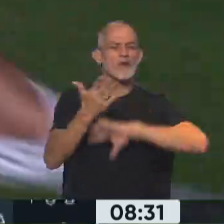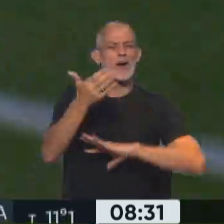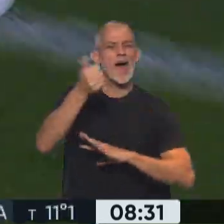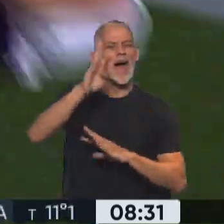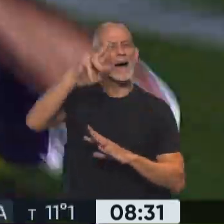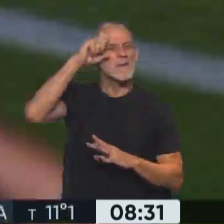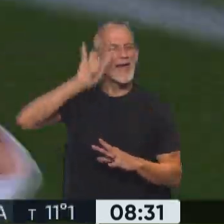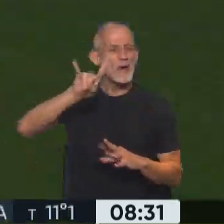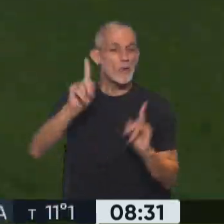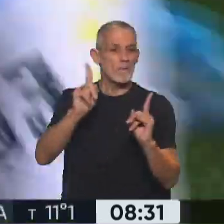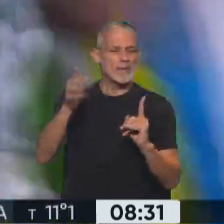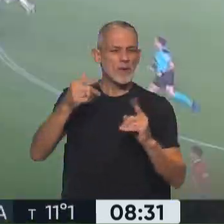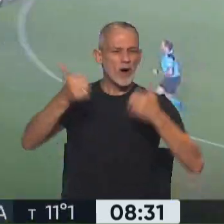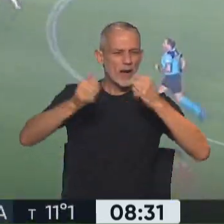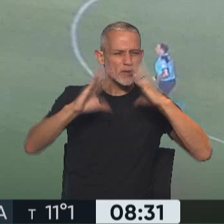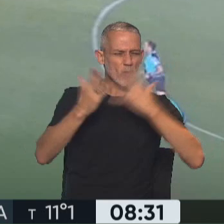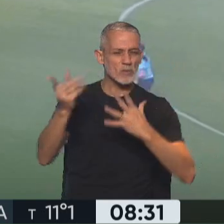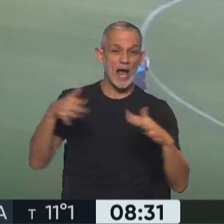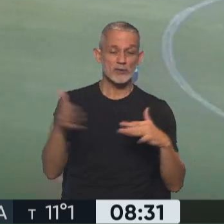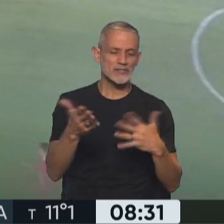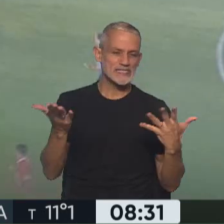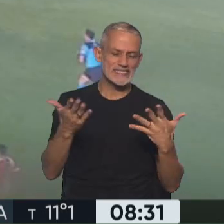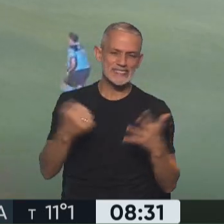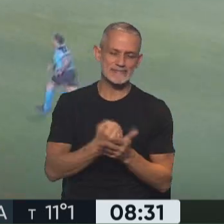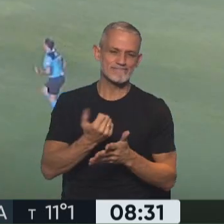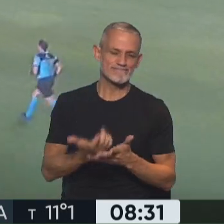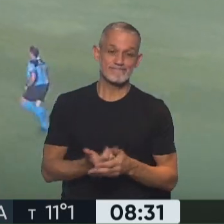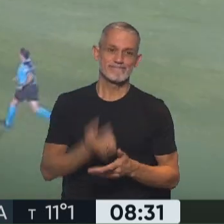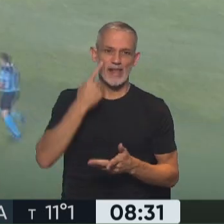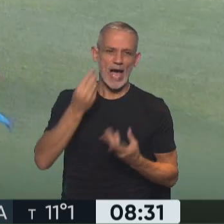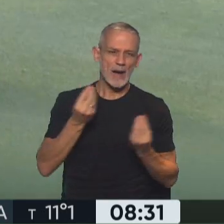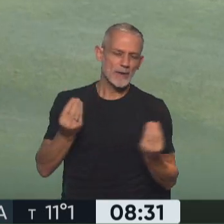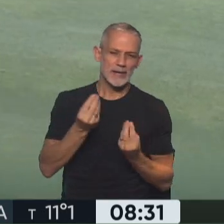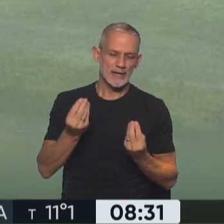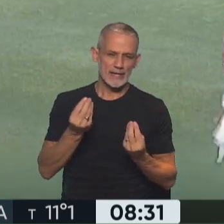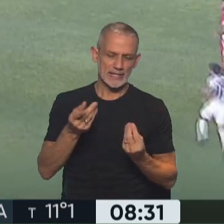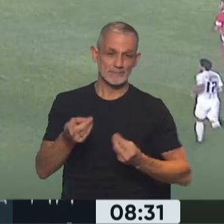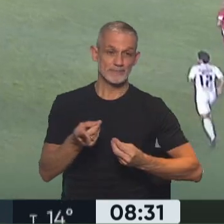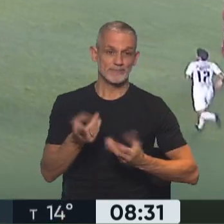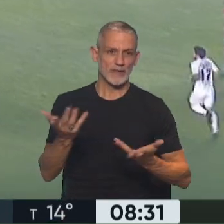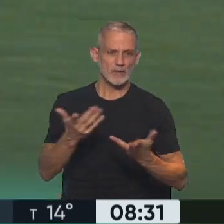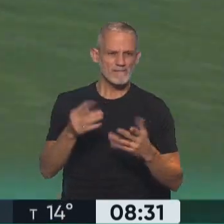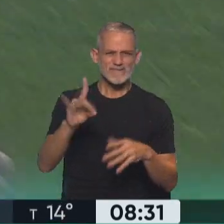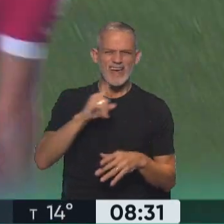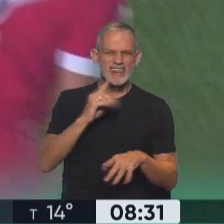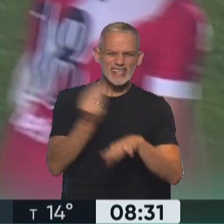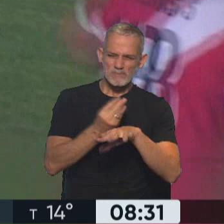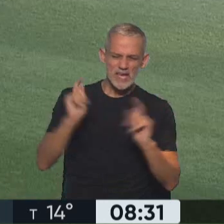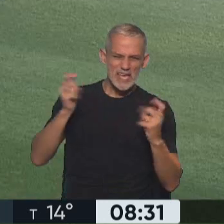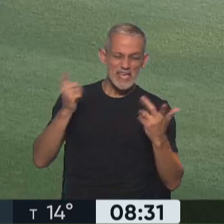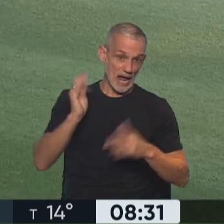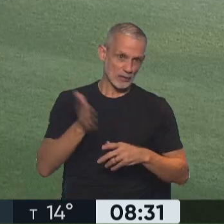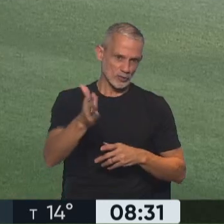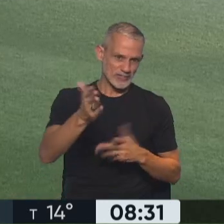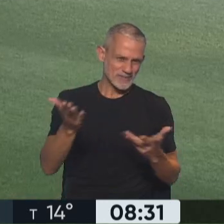del Mundo, la pincha, lamentablemente, para Aldocibi no pudo ser. Se está tratando de que tenga entrenador, de que ese entrenador, hablo de